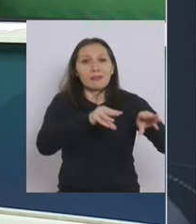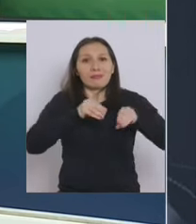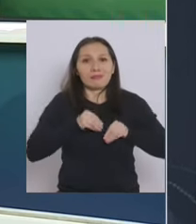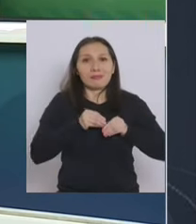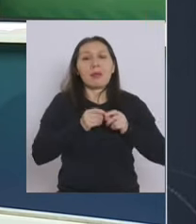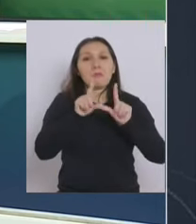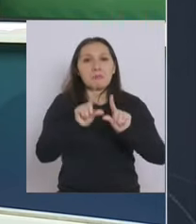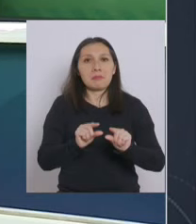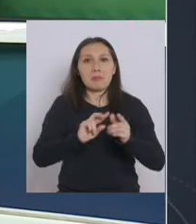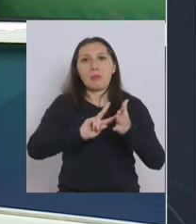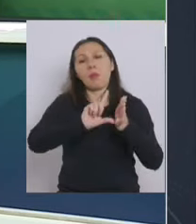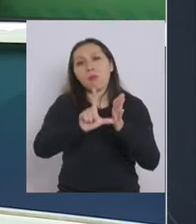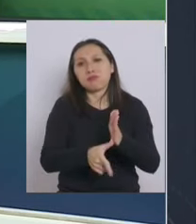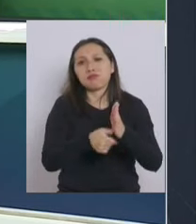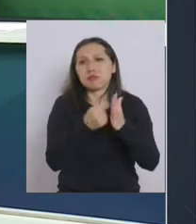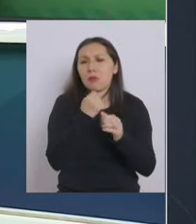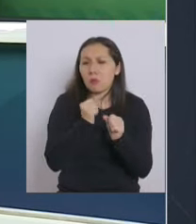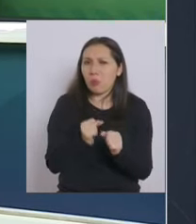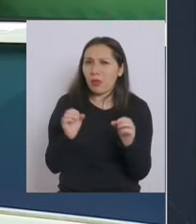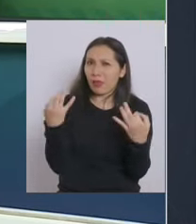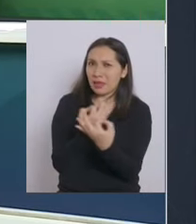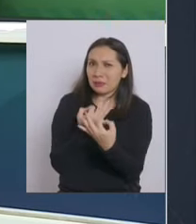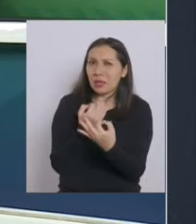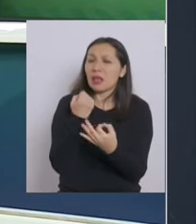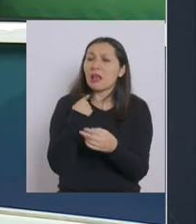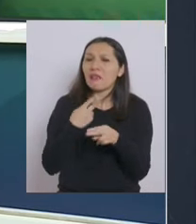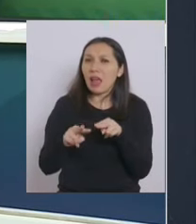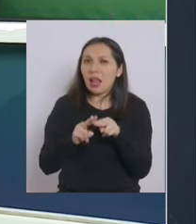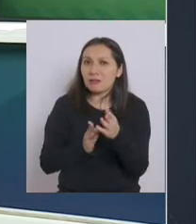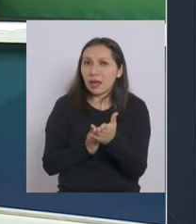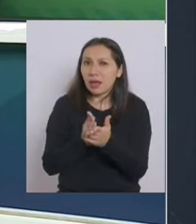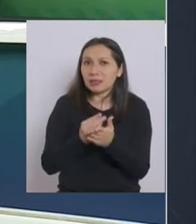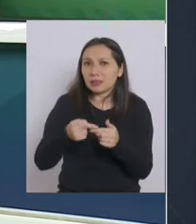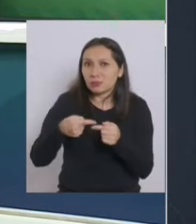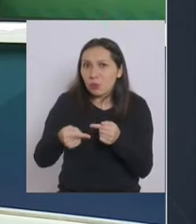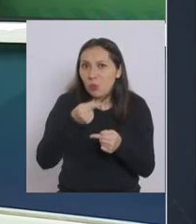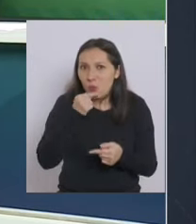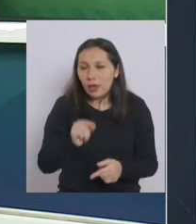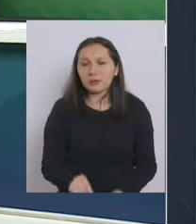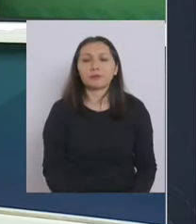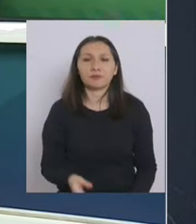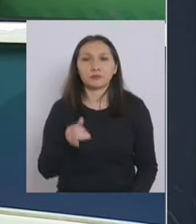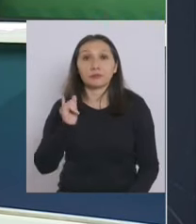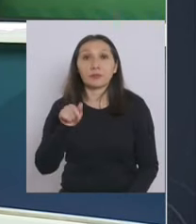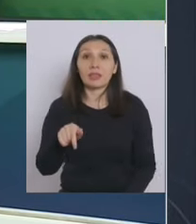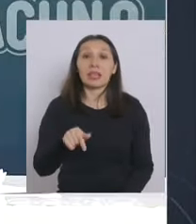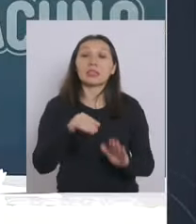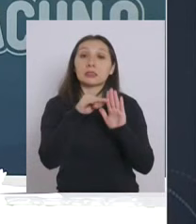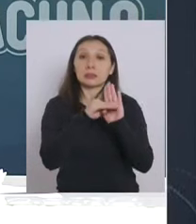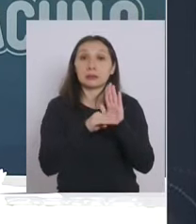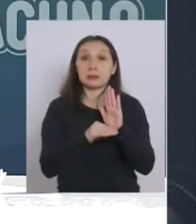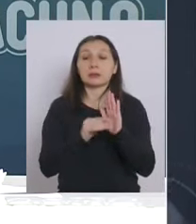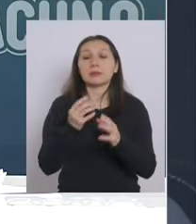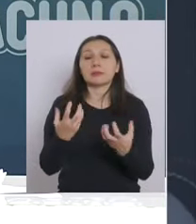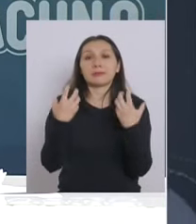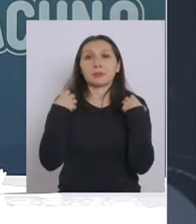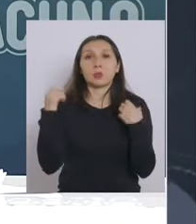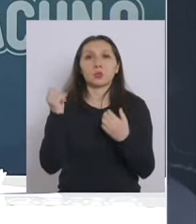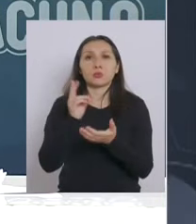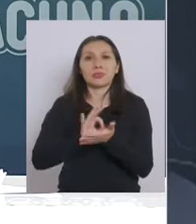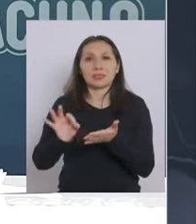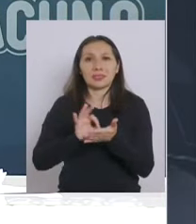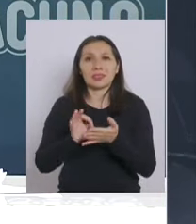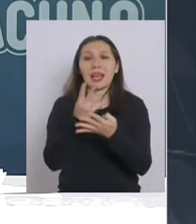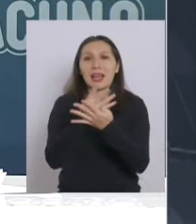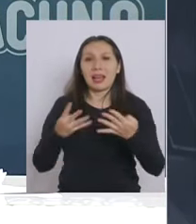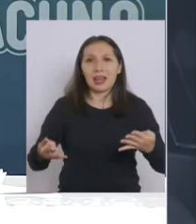problema si nos pudieran contar más detalles respecto de esta medida que se va a comenzar a aplicar por supuesto esta medida le corresponde a la subsecretaría de redes